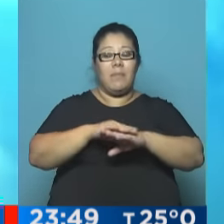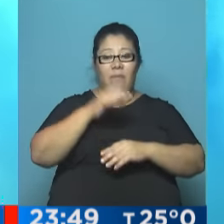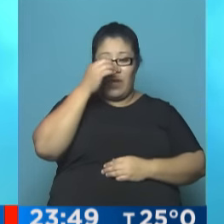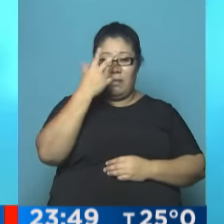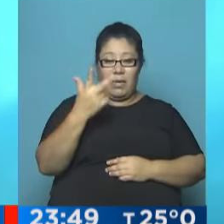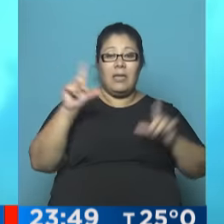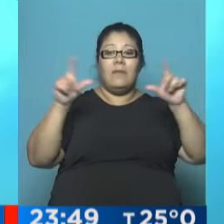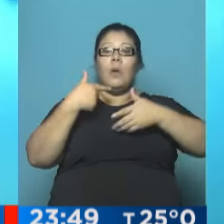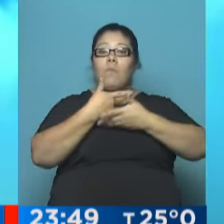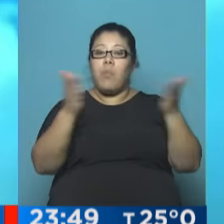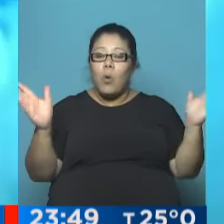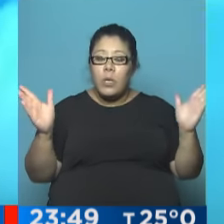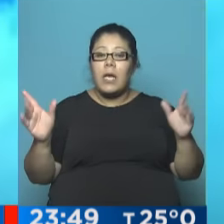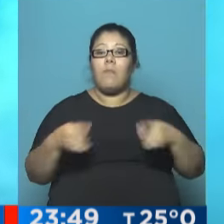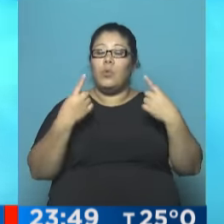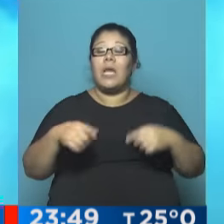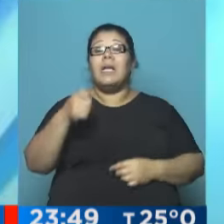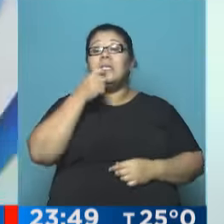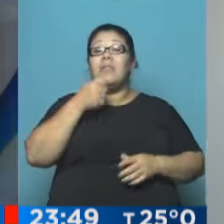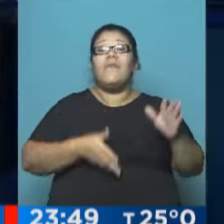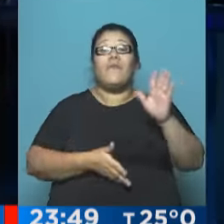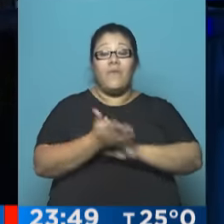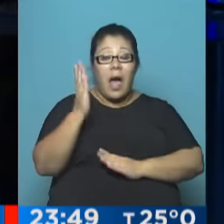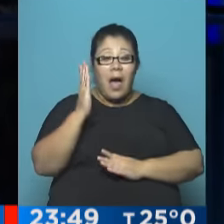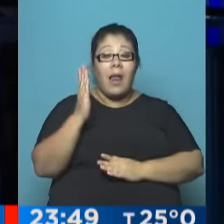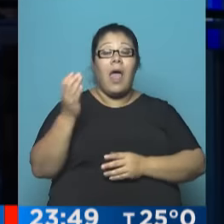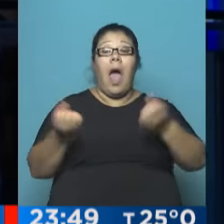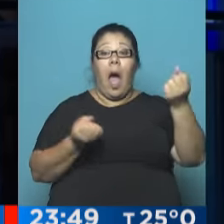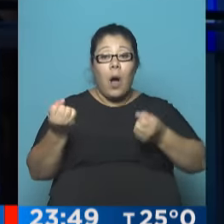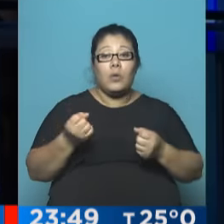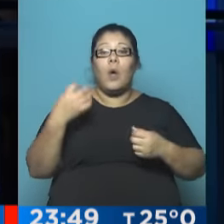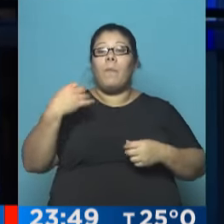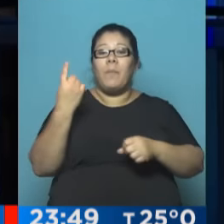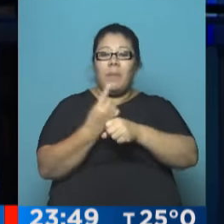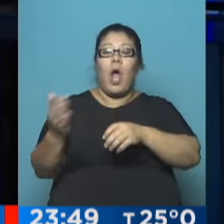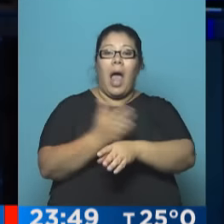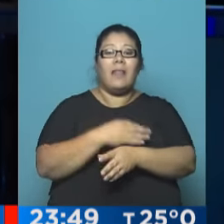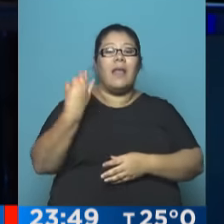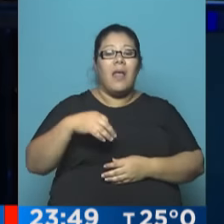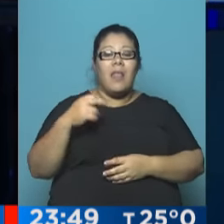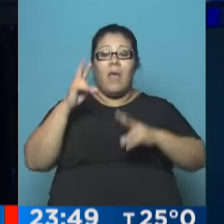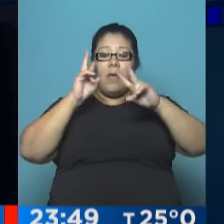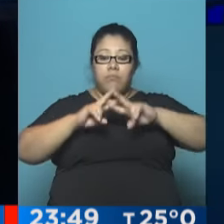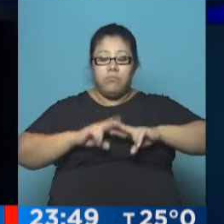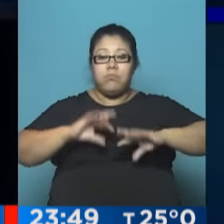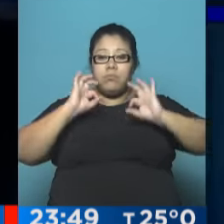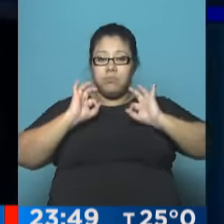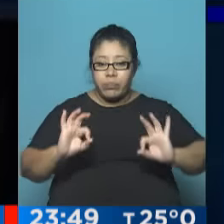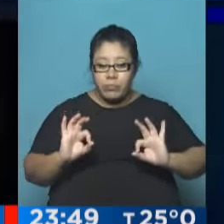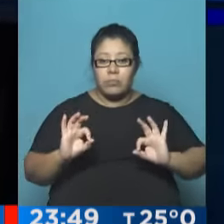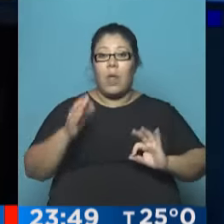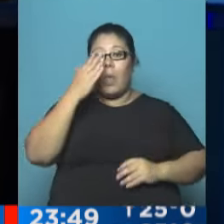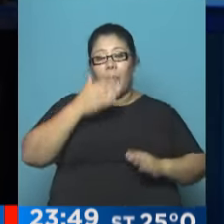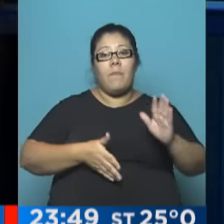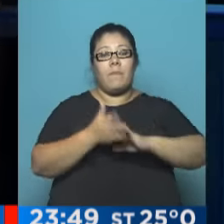para quienes vayan a salir, por supuesto, con el auto, siempre chequear las cuestiones técnicas, salir descansado y nada de alcohol a hora de manejar. Sí, por supuesto, que tengan